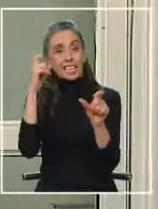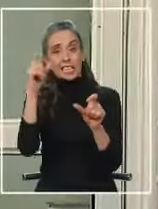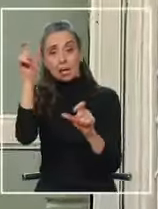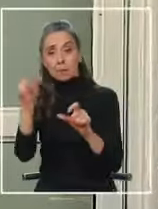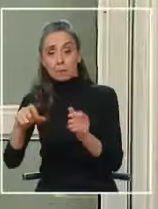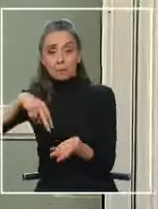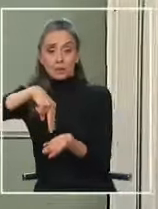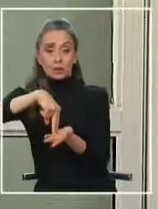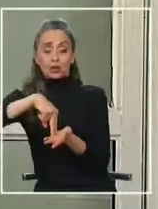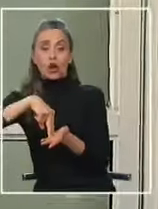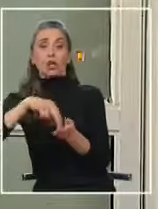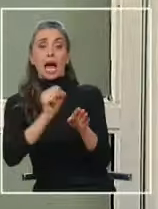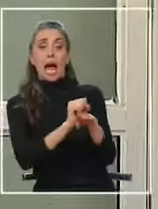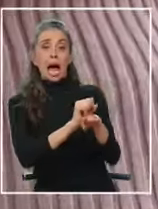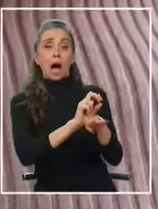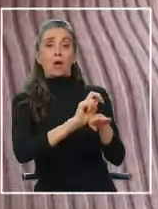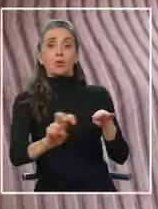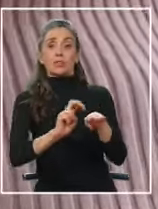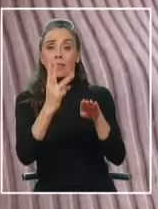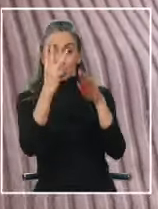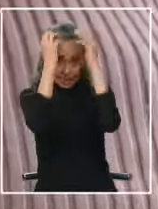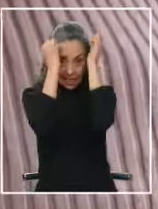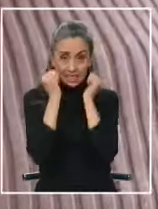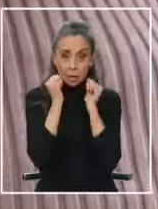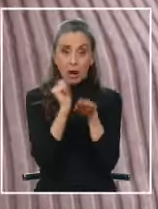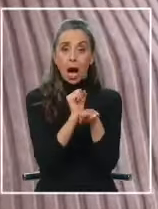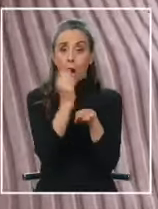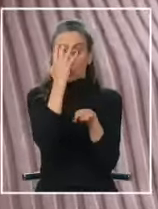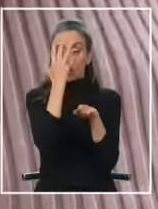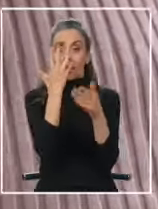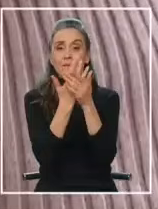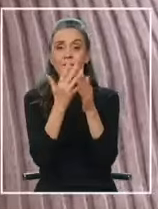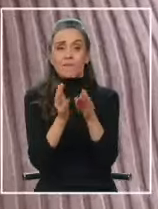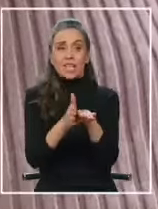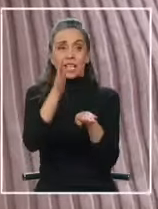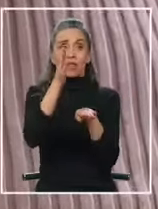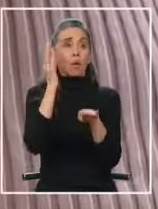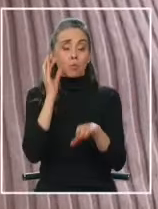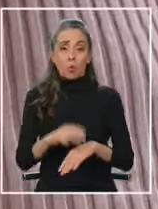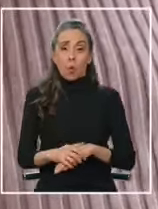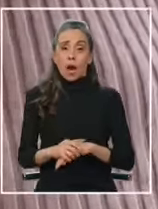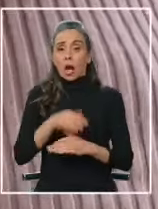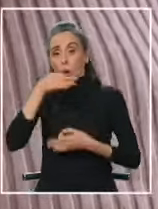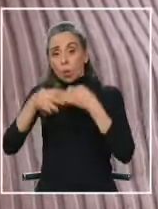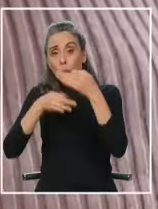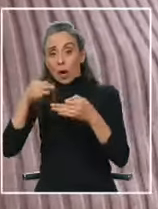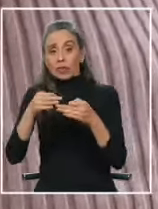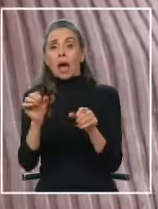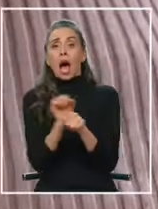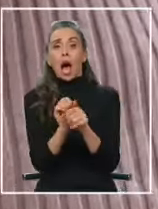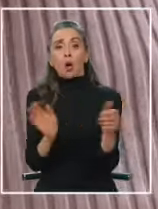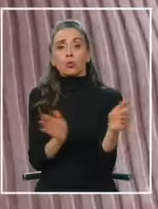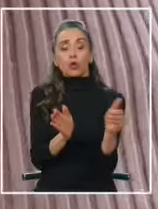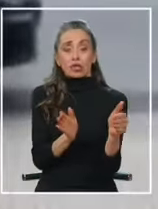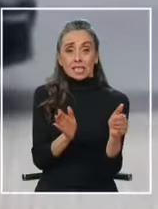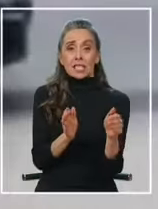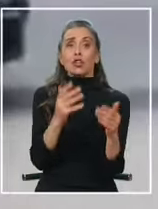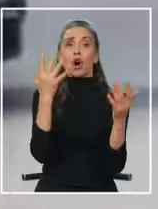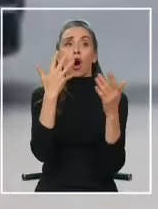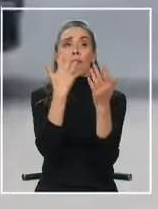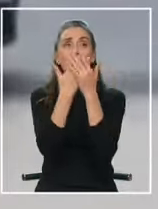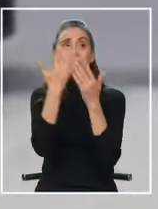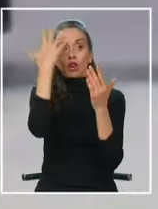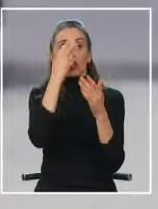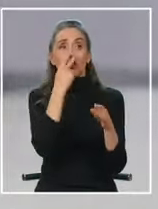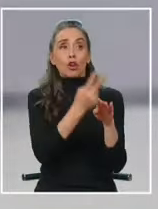un secuestro. Bajan tren capuchado de un auto negro con vidrios polarizados. Un auto chico y el otro se cruza